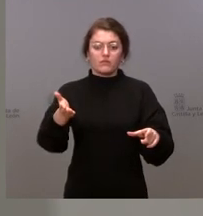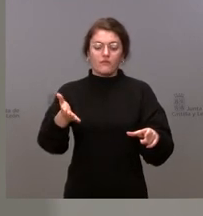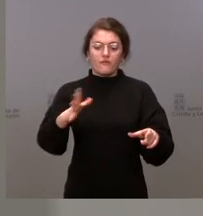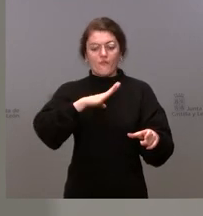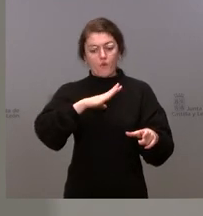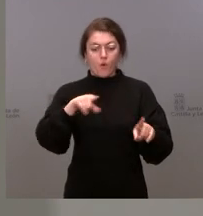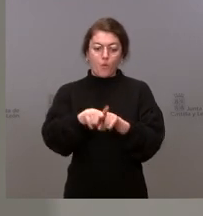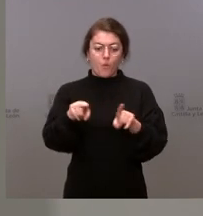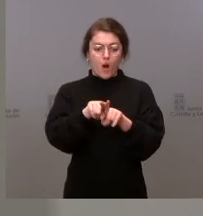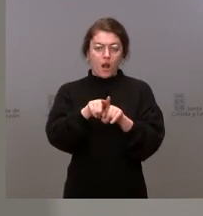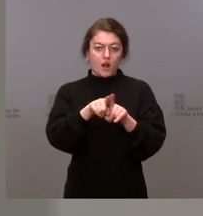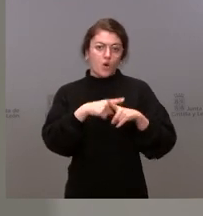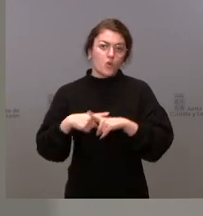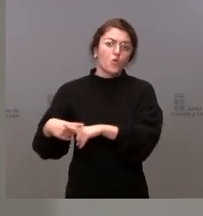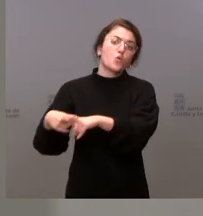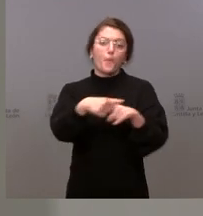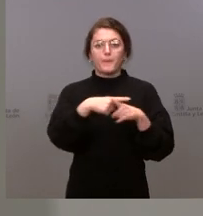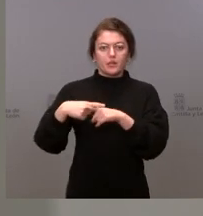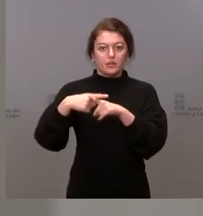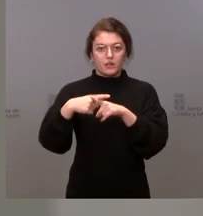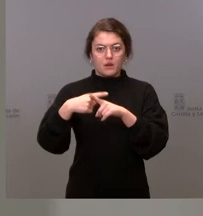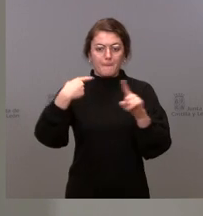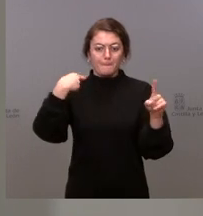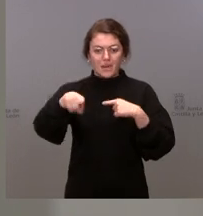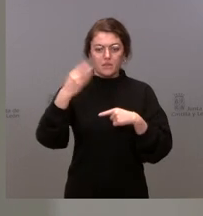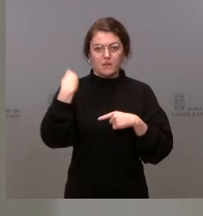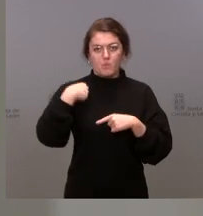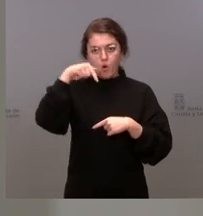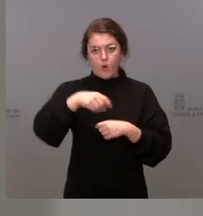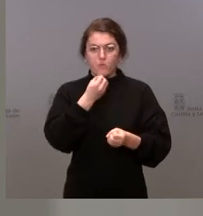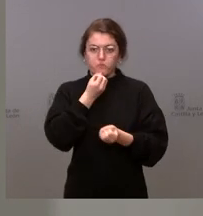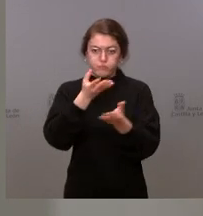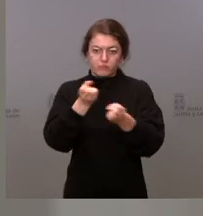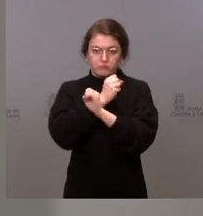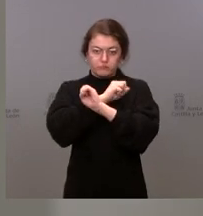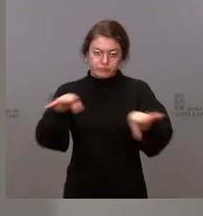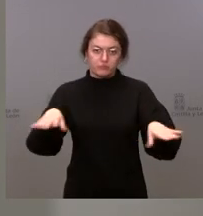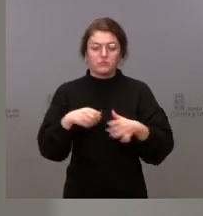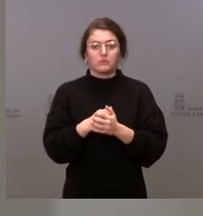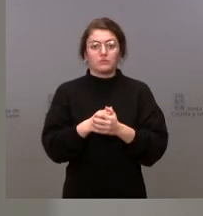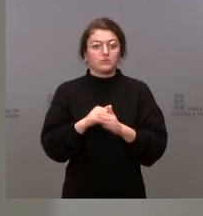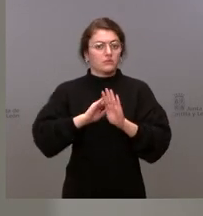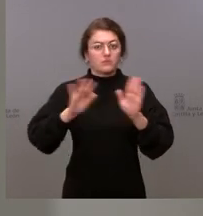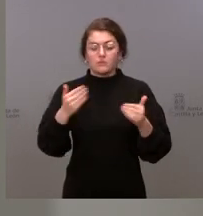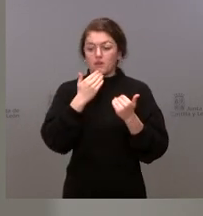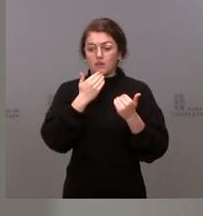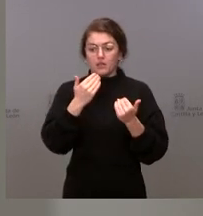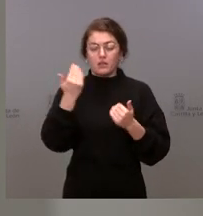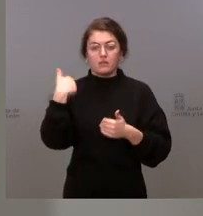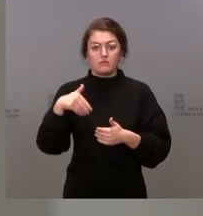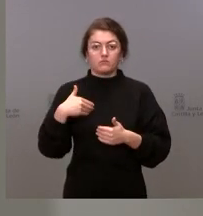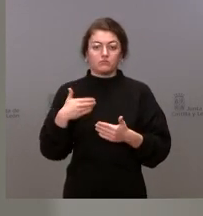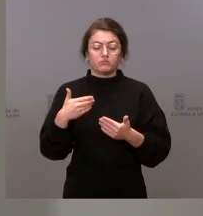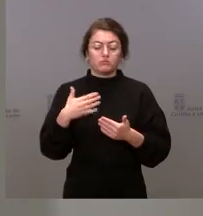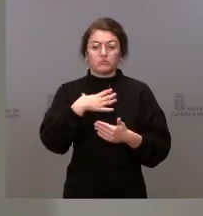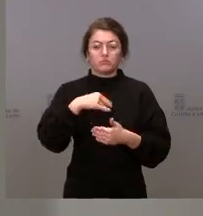los mensajes que hoy lanzamos en esta campaña. Nada más, muchas gracias. Estamos a su disposición para las preguntas que